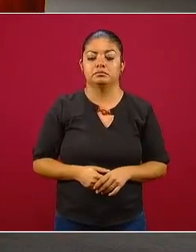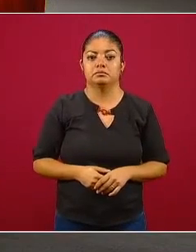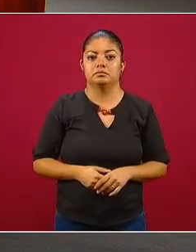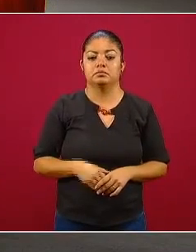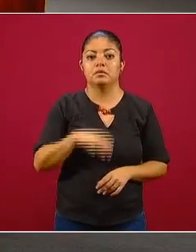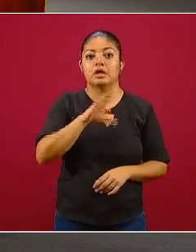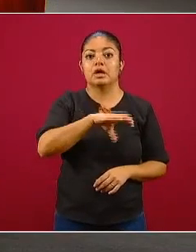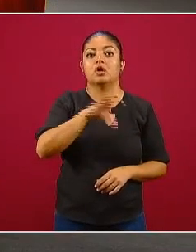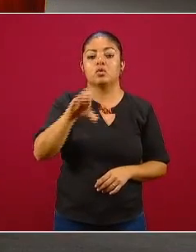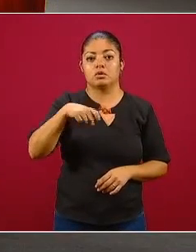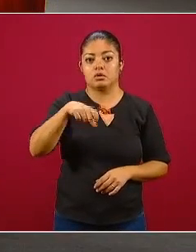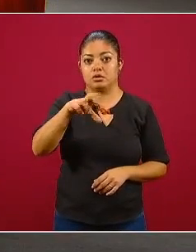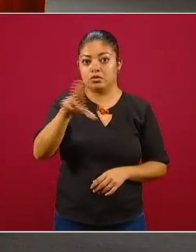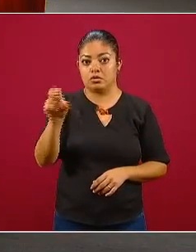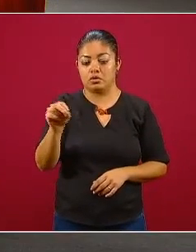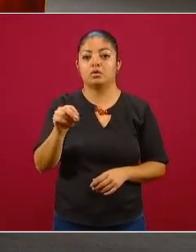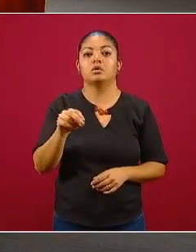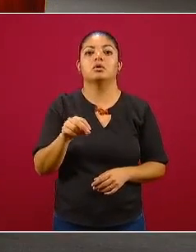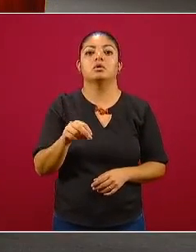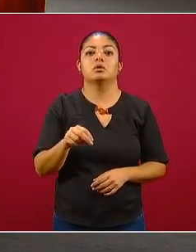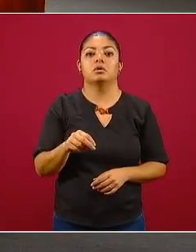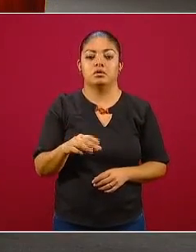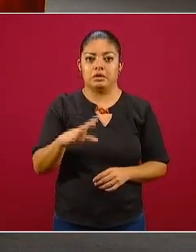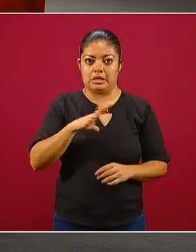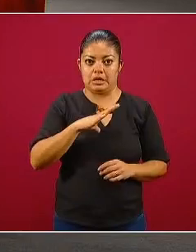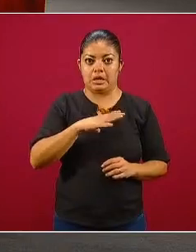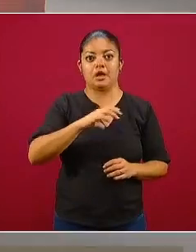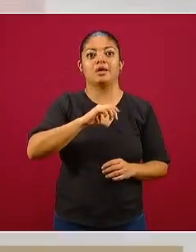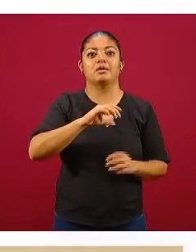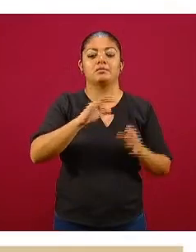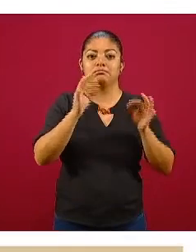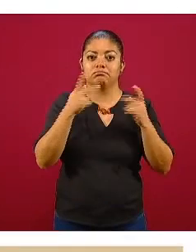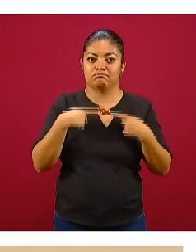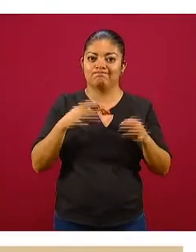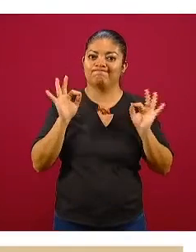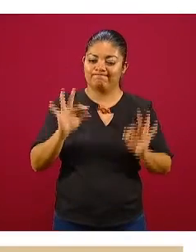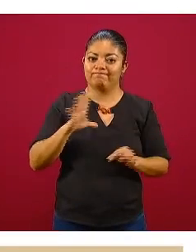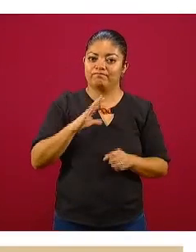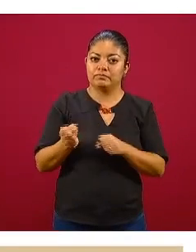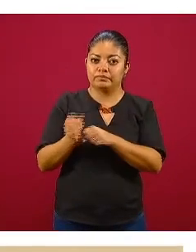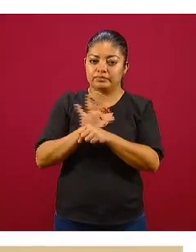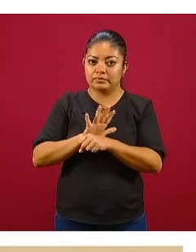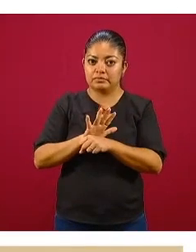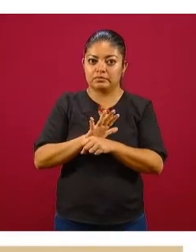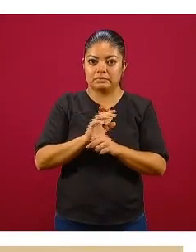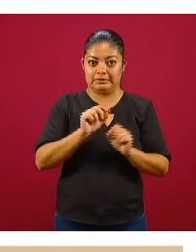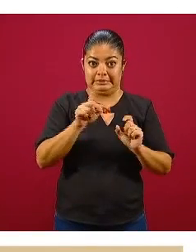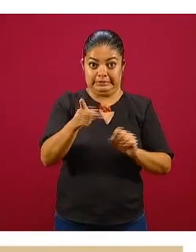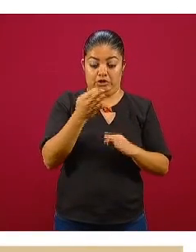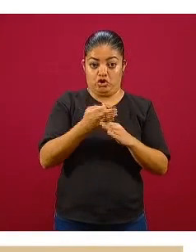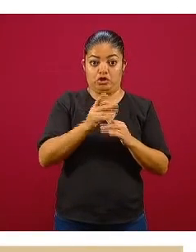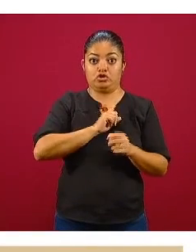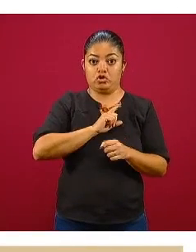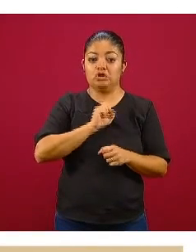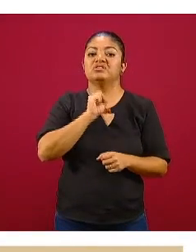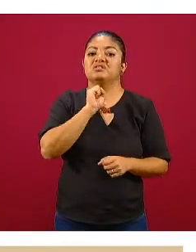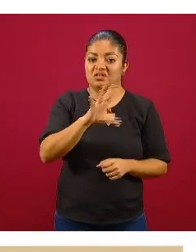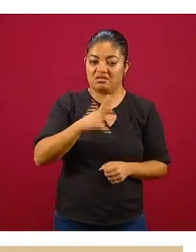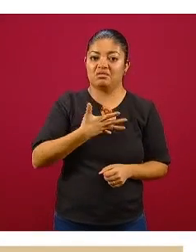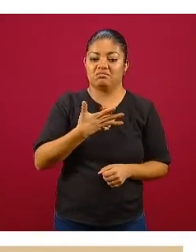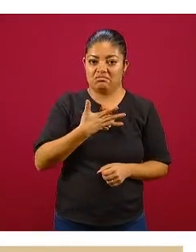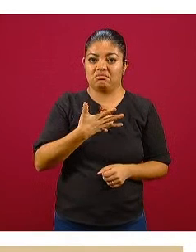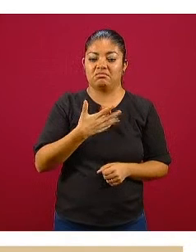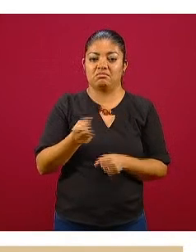Cancún, Quintana Roo, casos confirmados, enseguida veremos confirmados y sospechosos, el ACME, el pico de la curva se